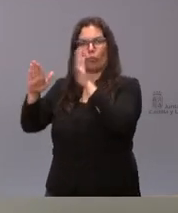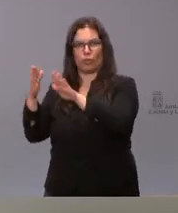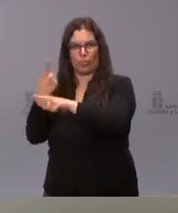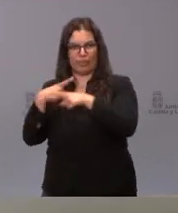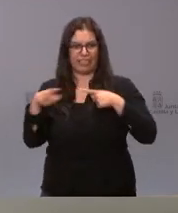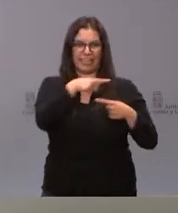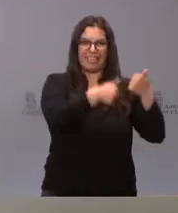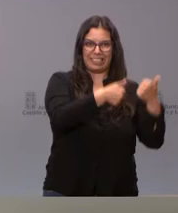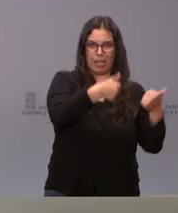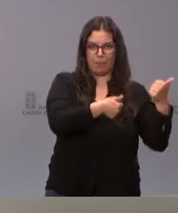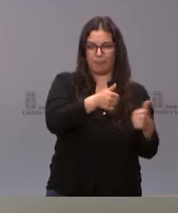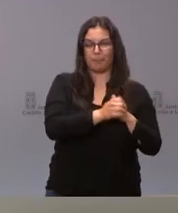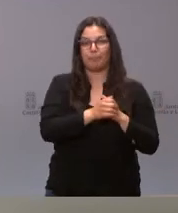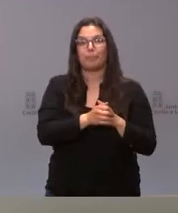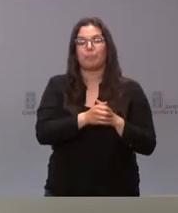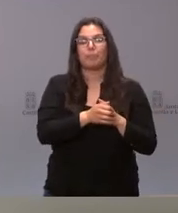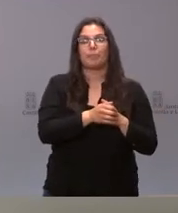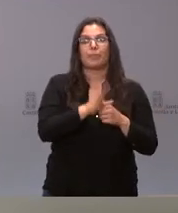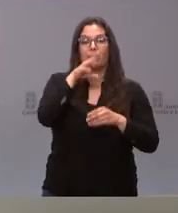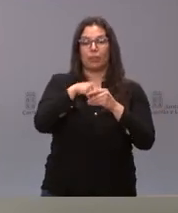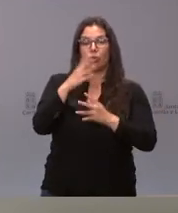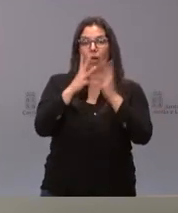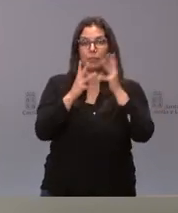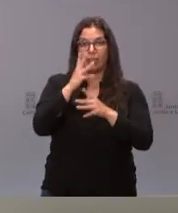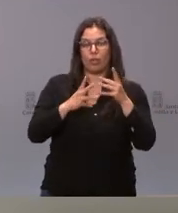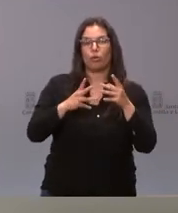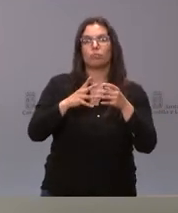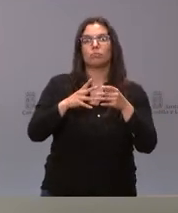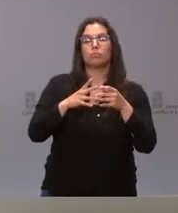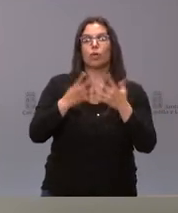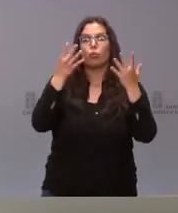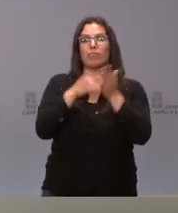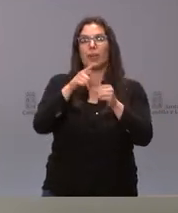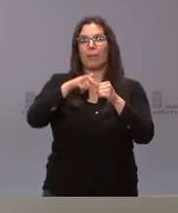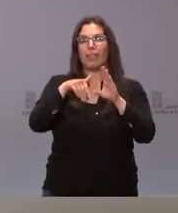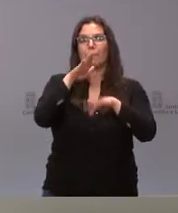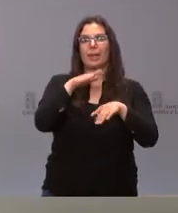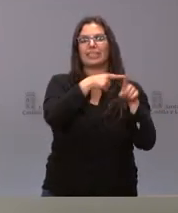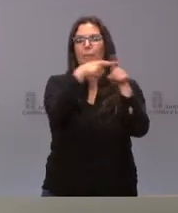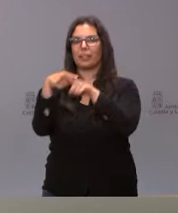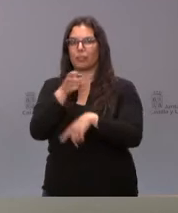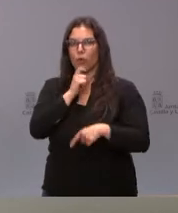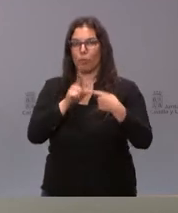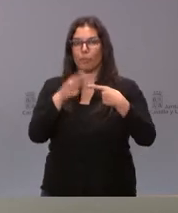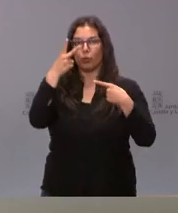áreas dentro de la Administración de estas más de 9.000 plazas son 2